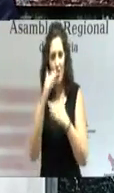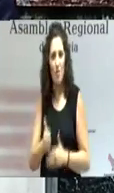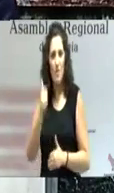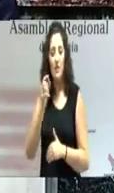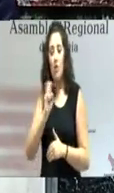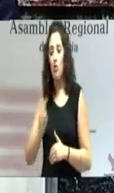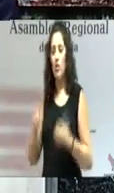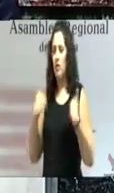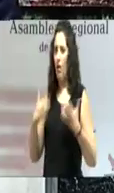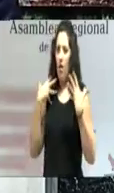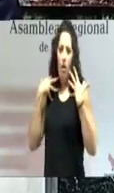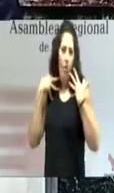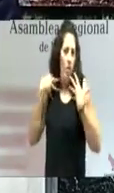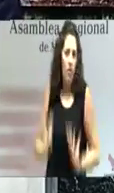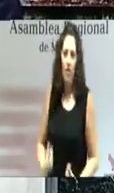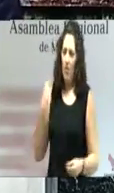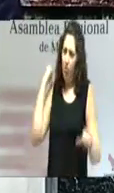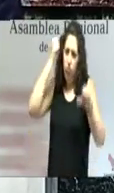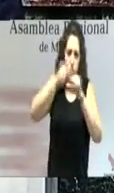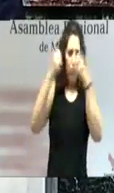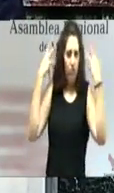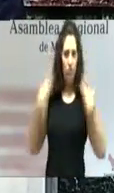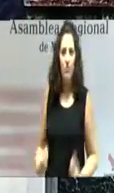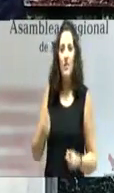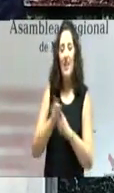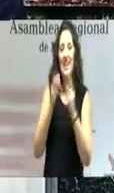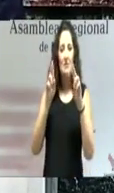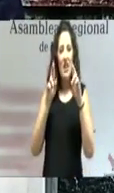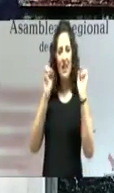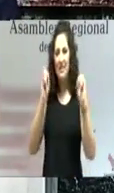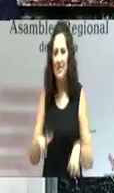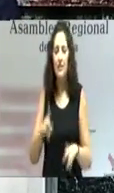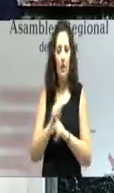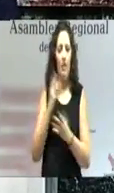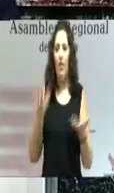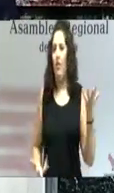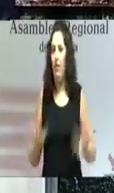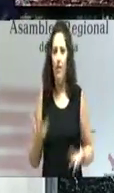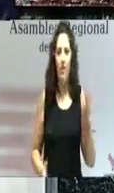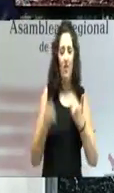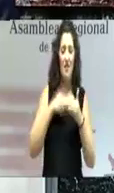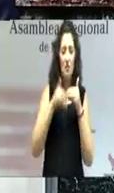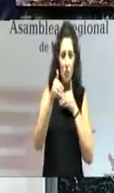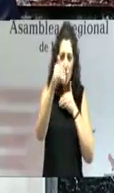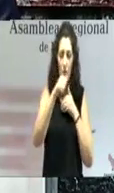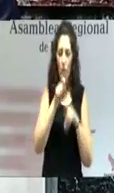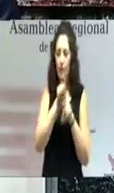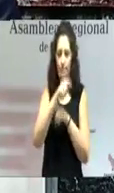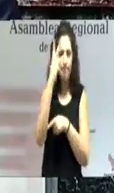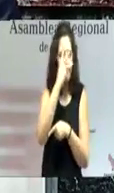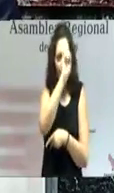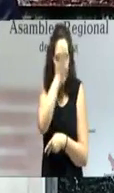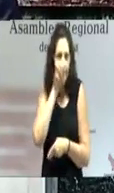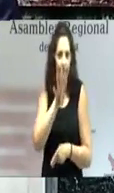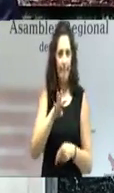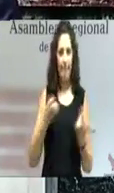en la desesperación, sin ver un nativo de esperanza, en un futuro que veían incierto y que